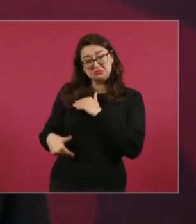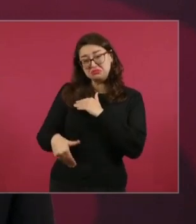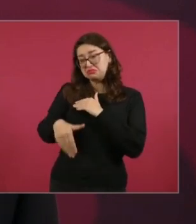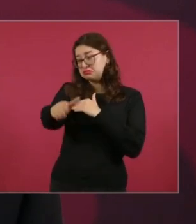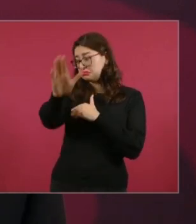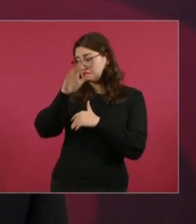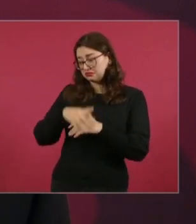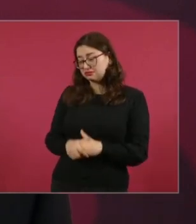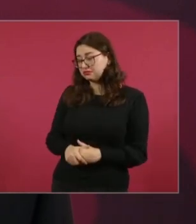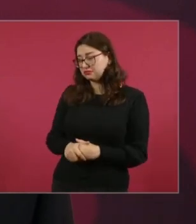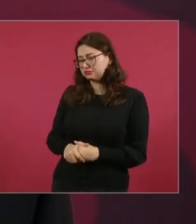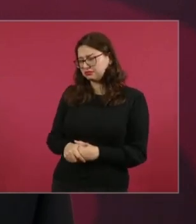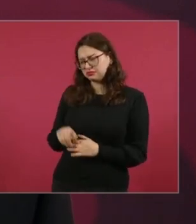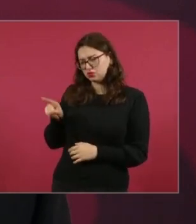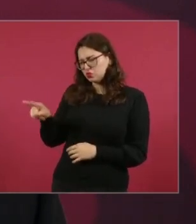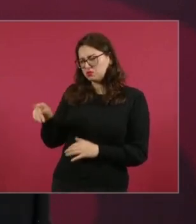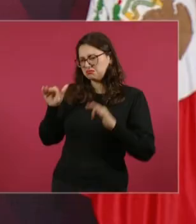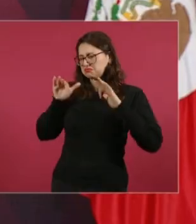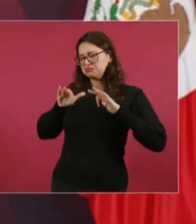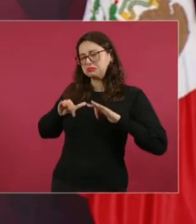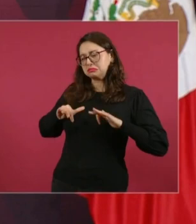se lo hacen al presidente.